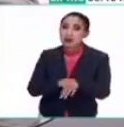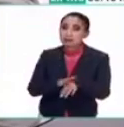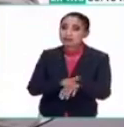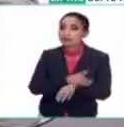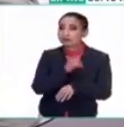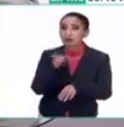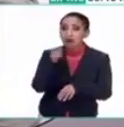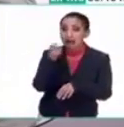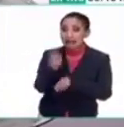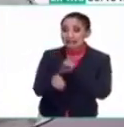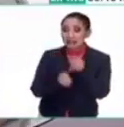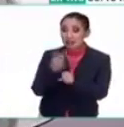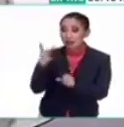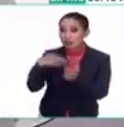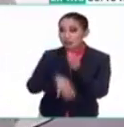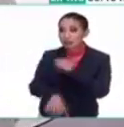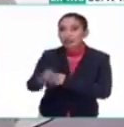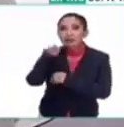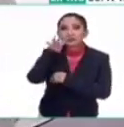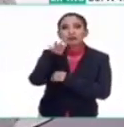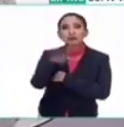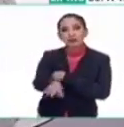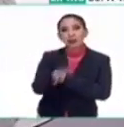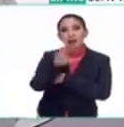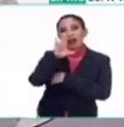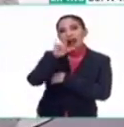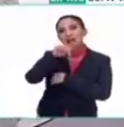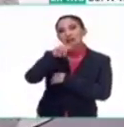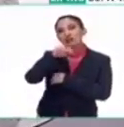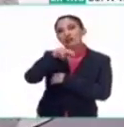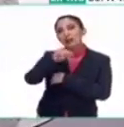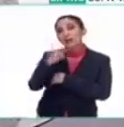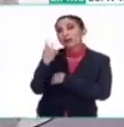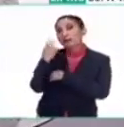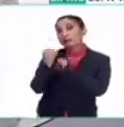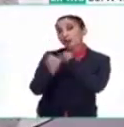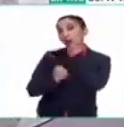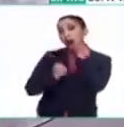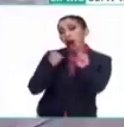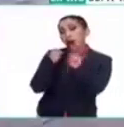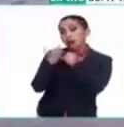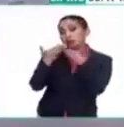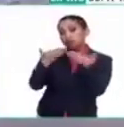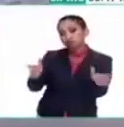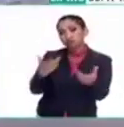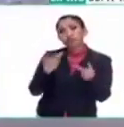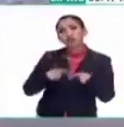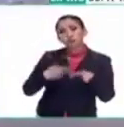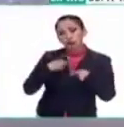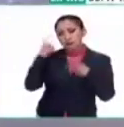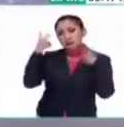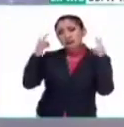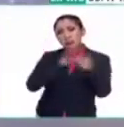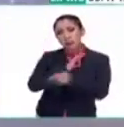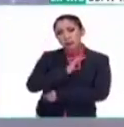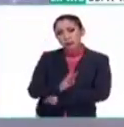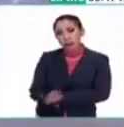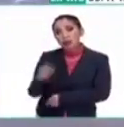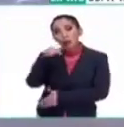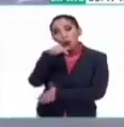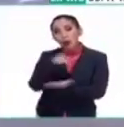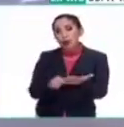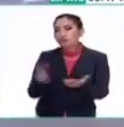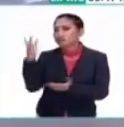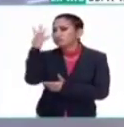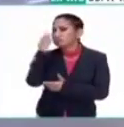este año 2019, Cantona cumple 25 años de estar abierto al público. Es un sitio